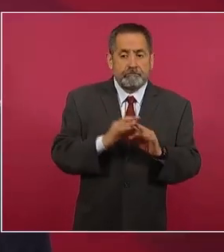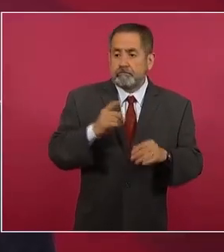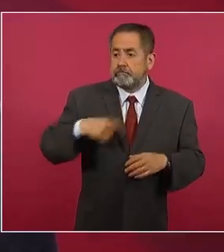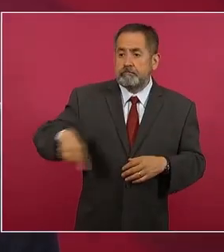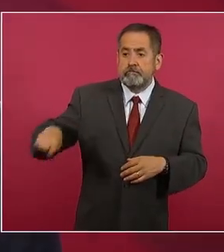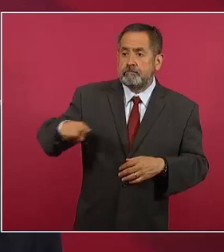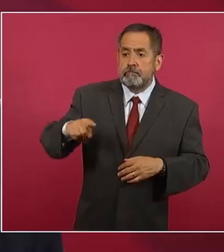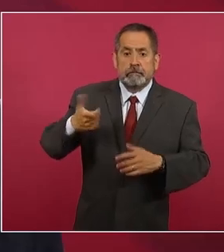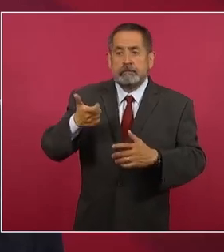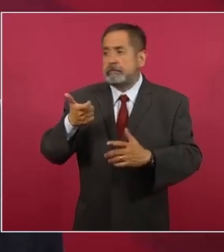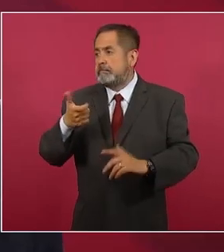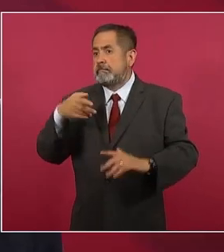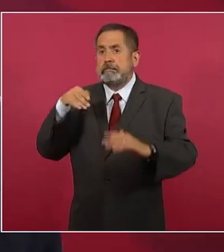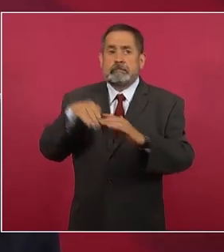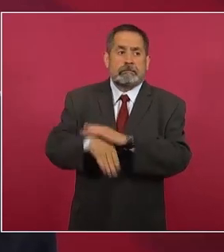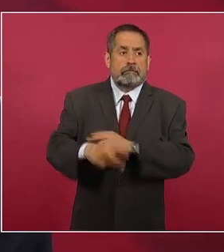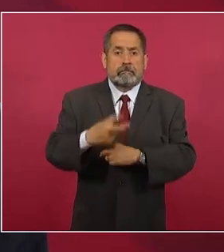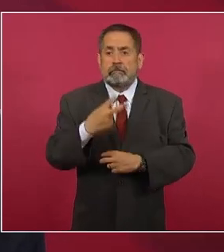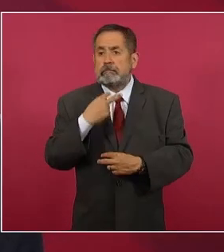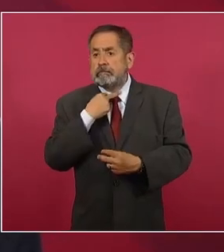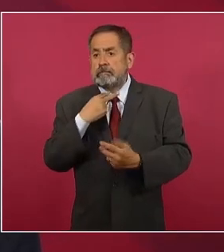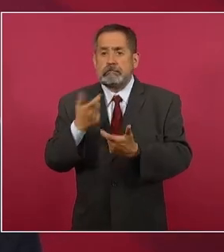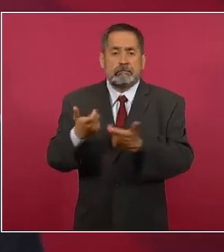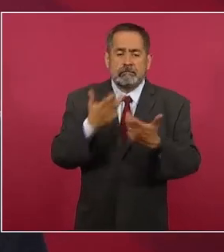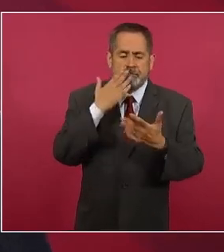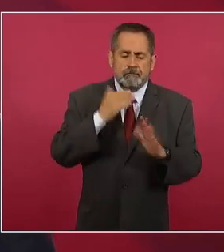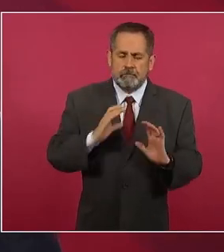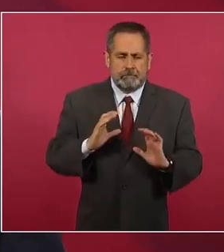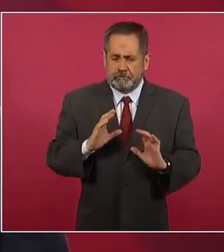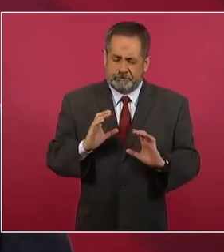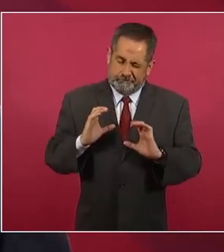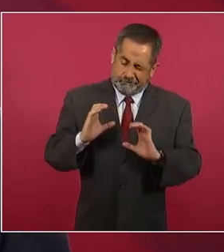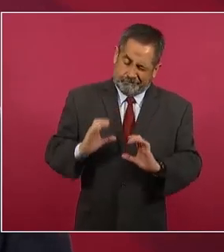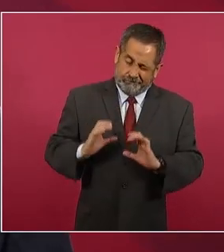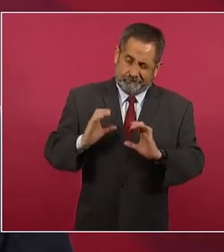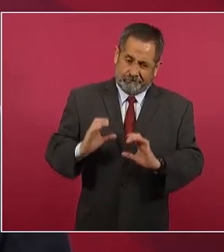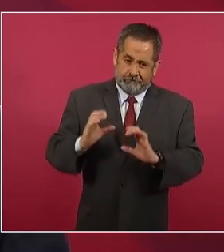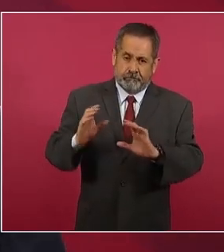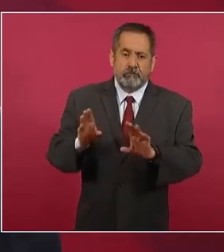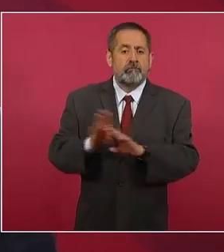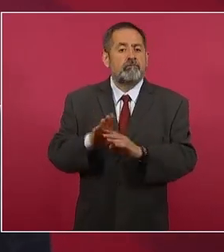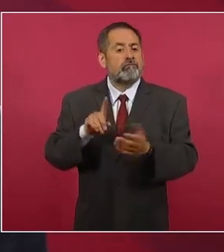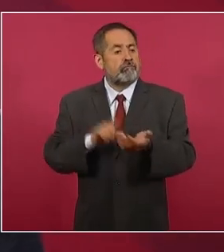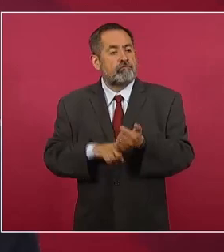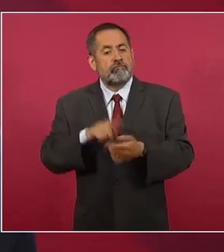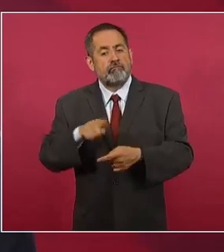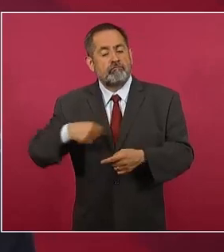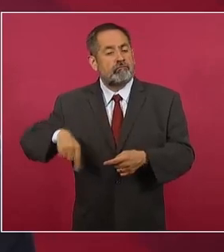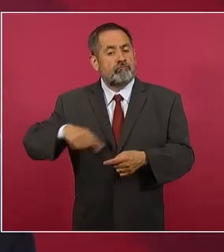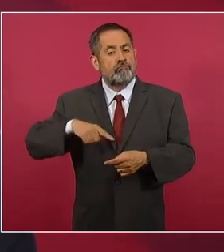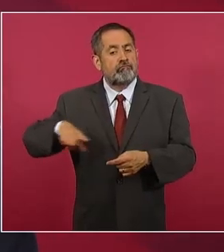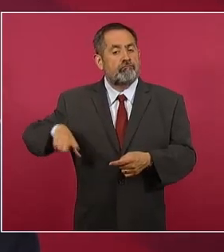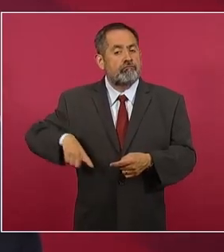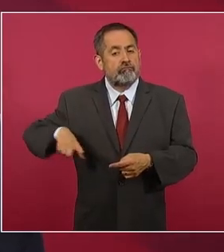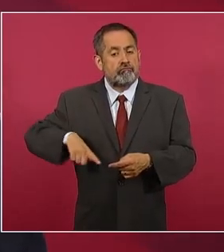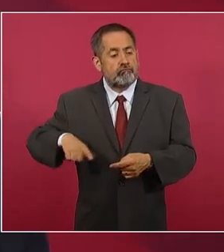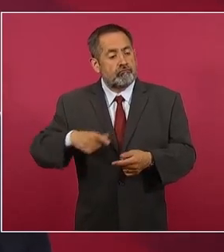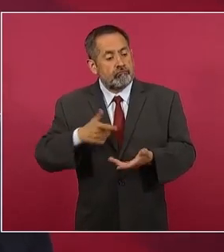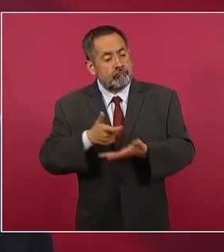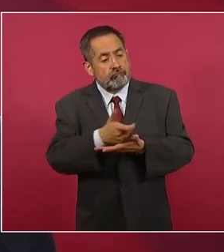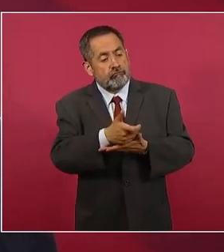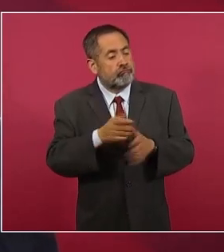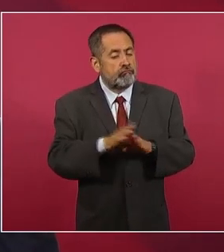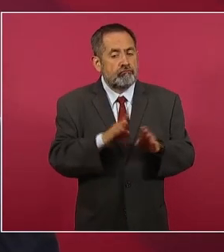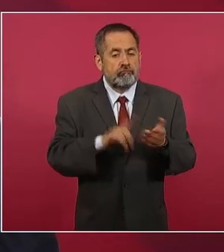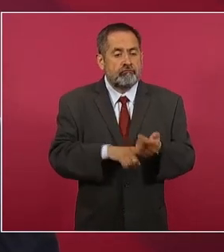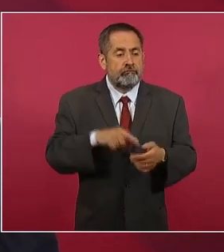consumo de los hogares. En sí mismo esta medida está financiada por el aumento del